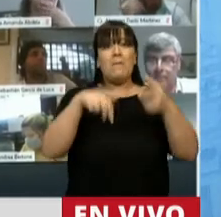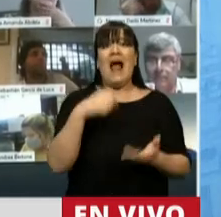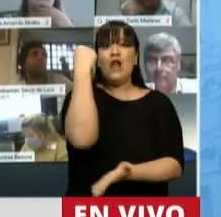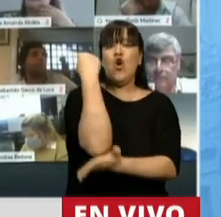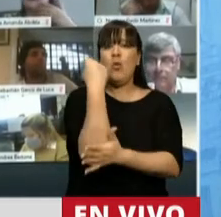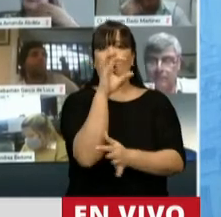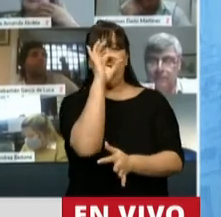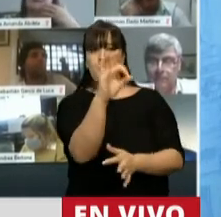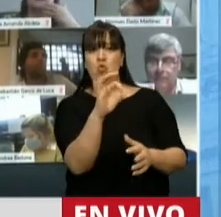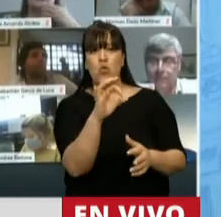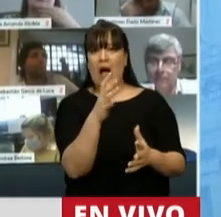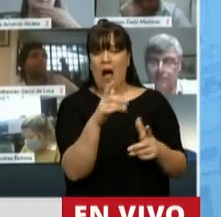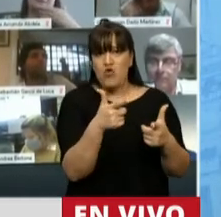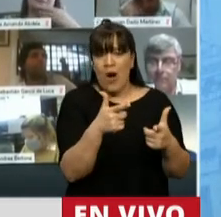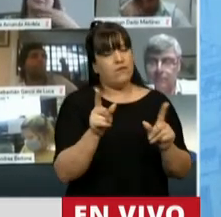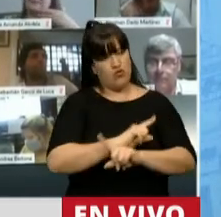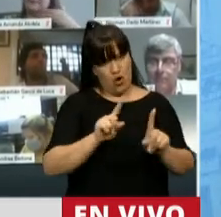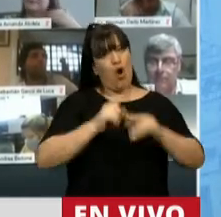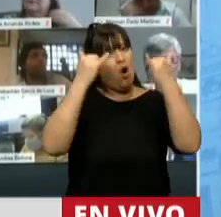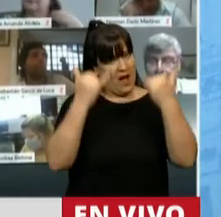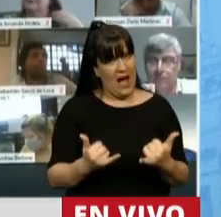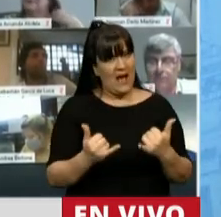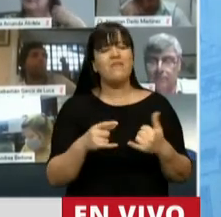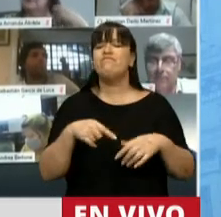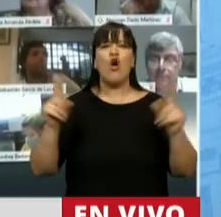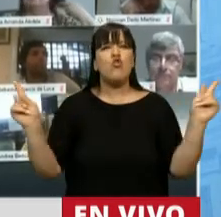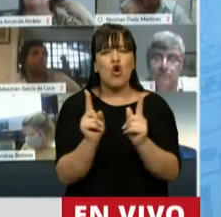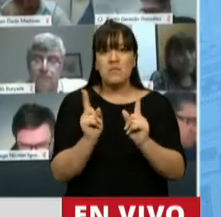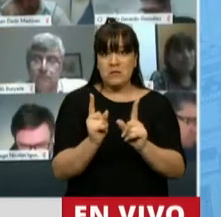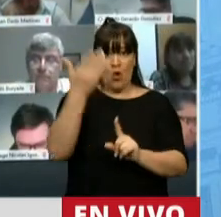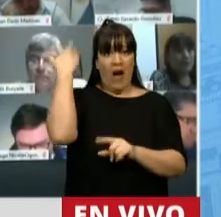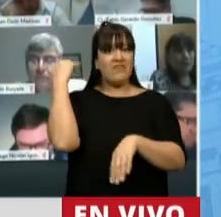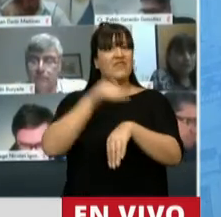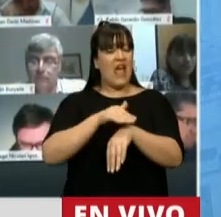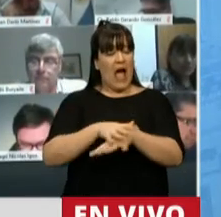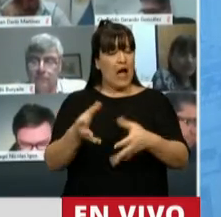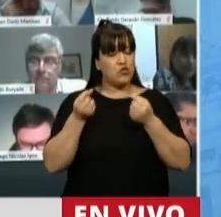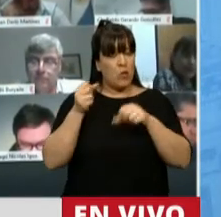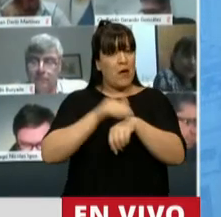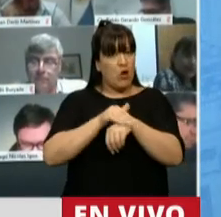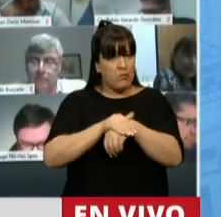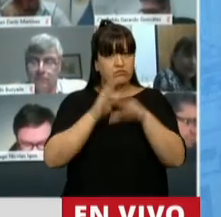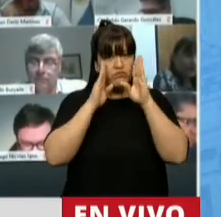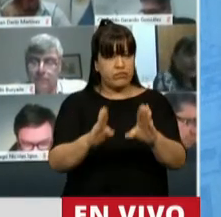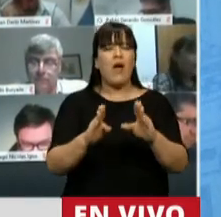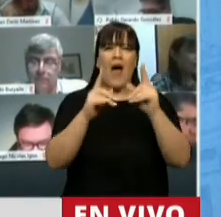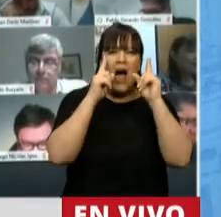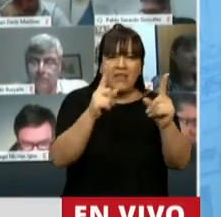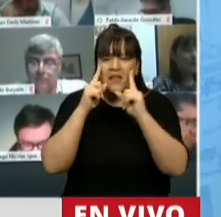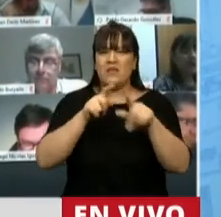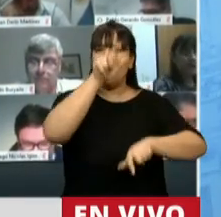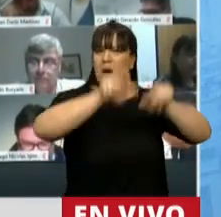En síntesis, lo que hicimos es lo que nos comprometimos, atender las demandas sociales tan